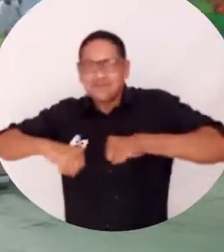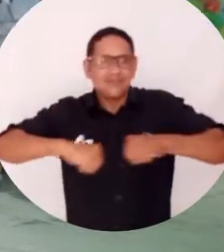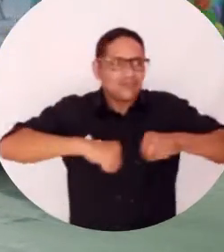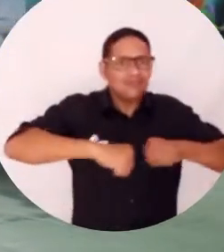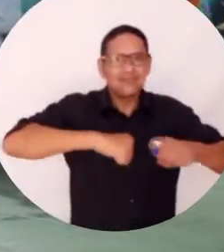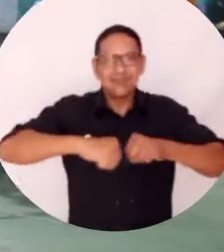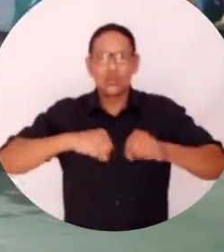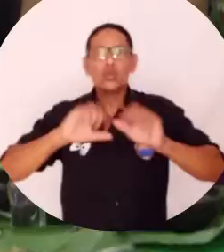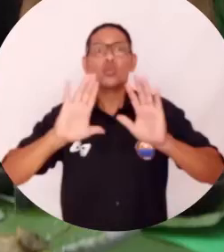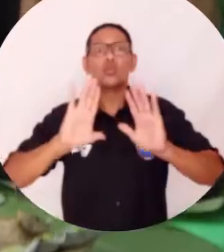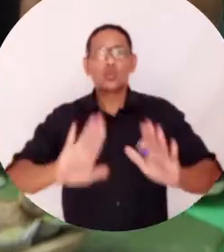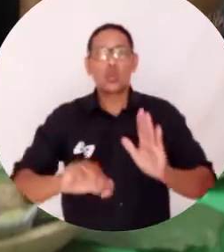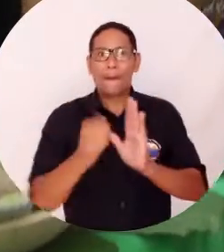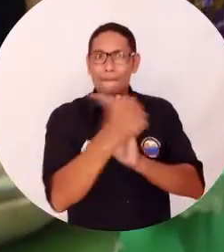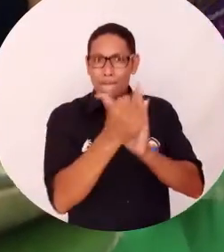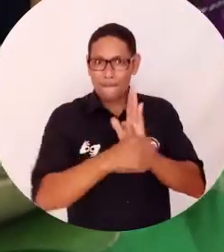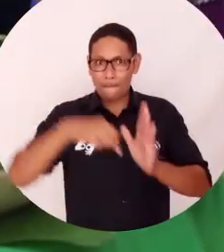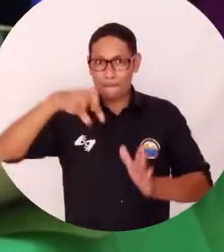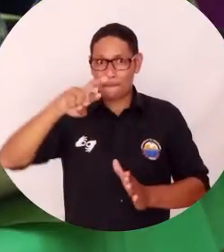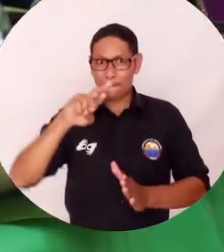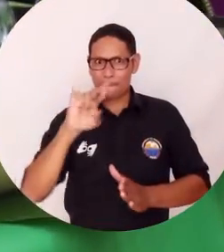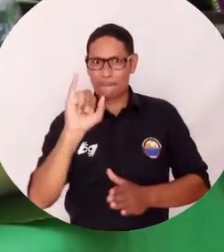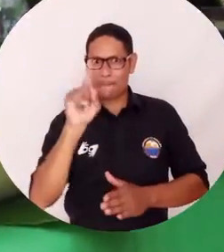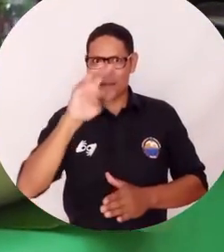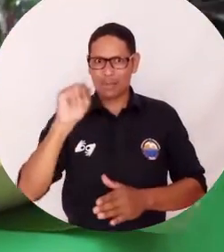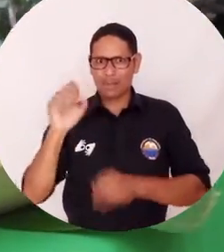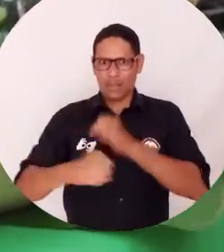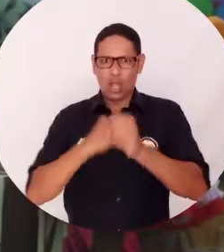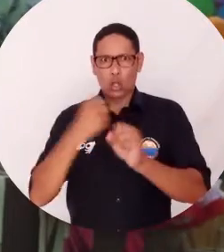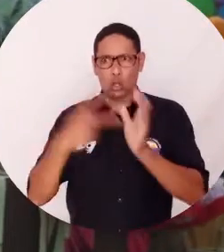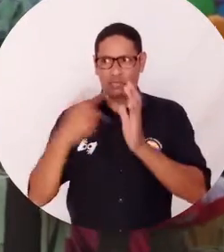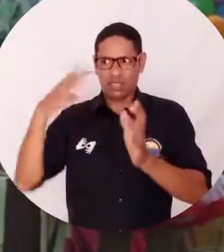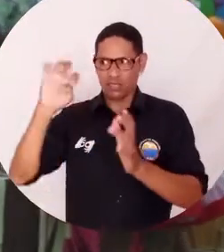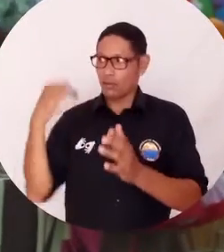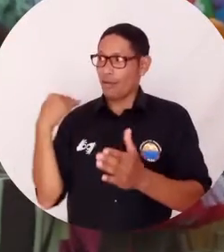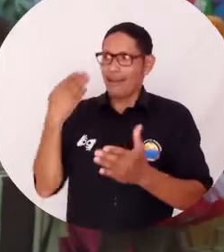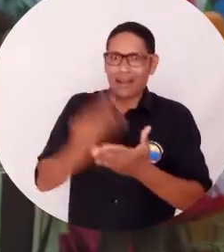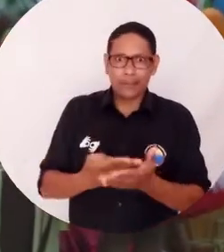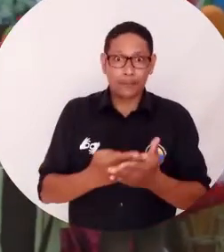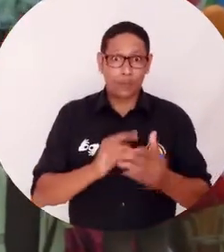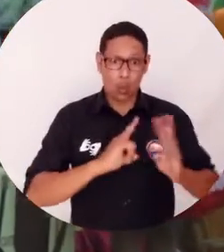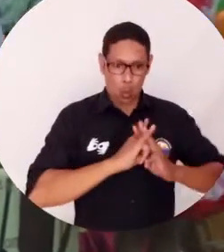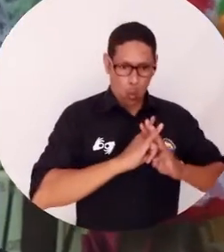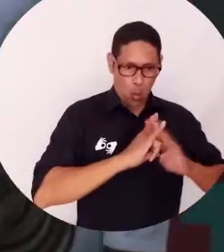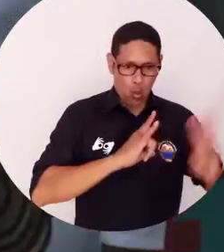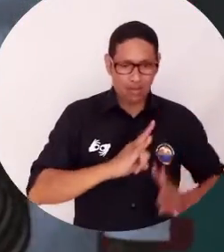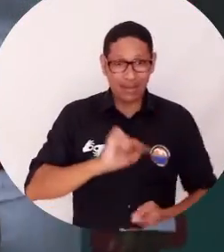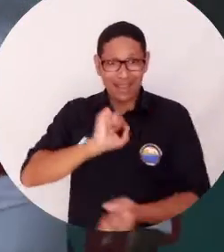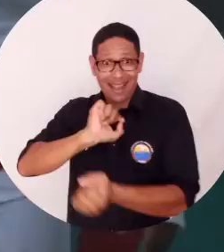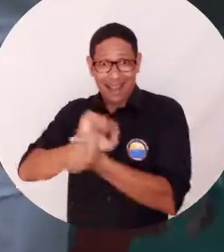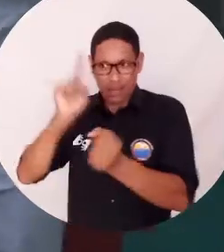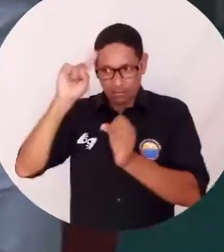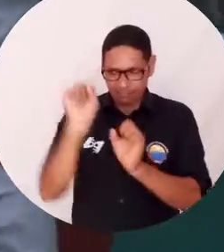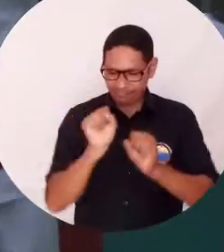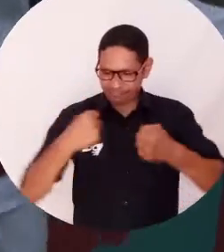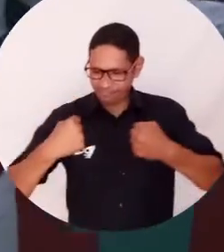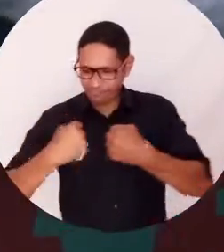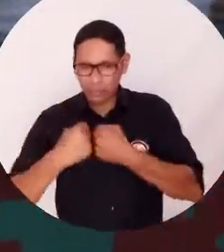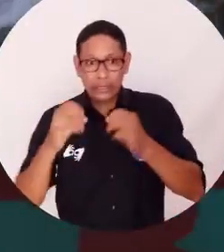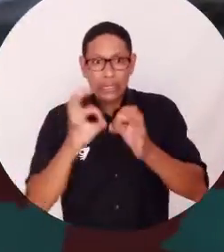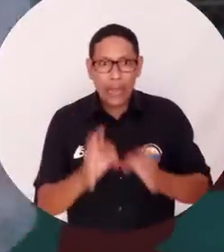que se han realizado por medio del programa Prisma desde 2019 a partir del convenio que sostienen Unimagdalena y el establecimiento